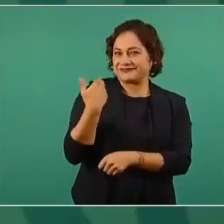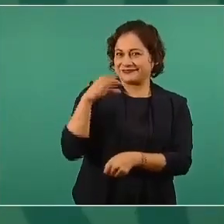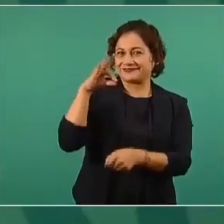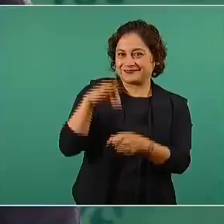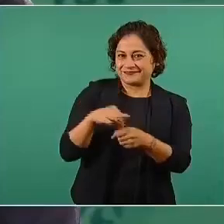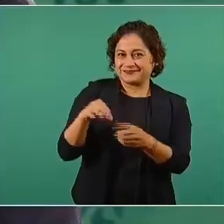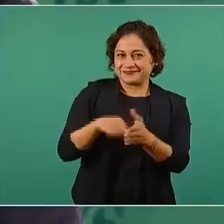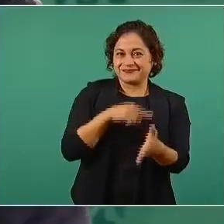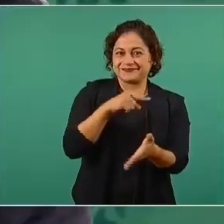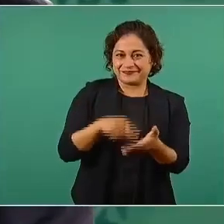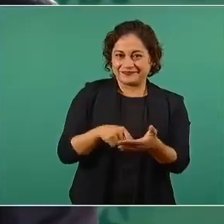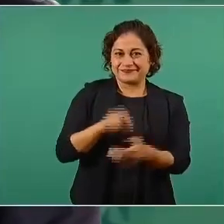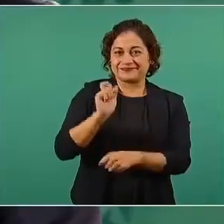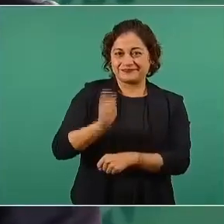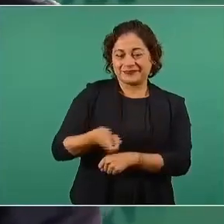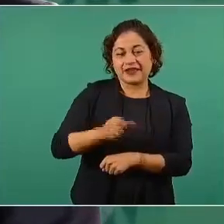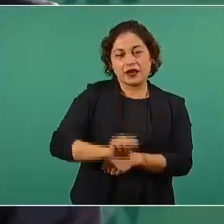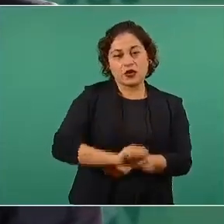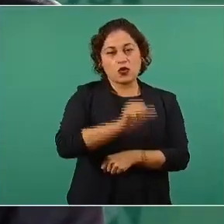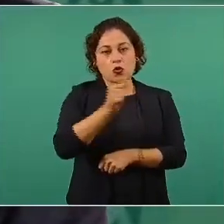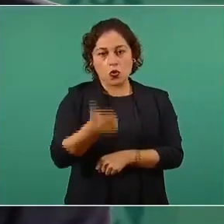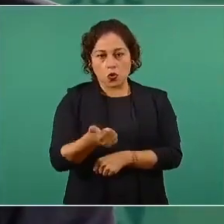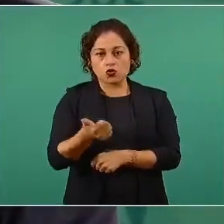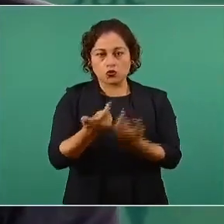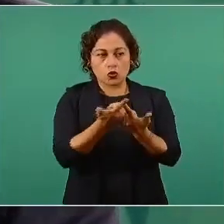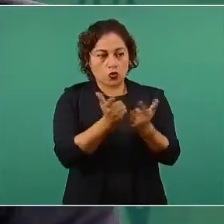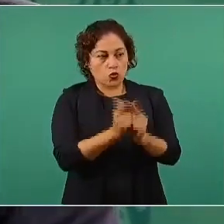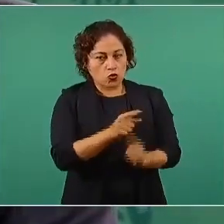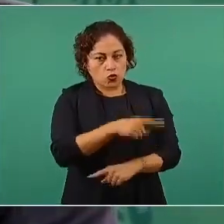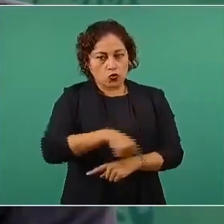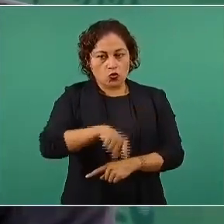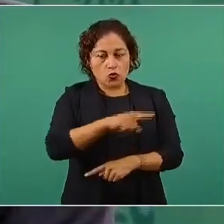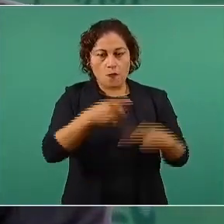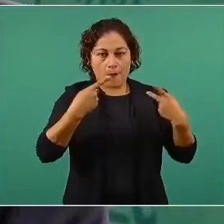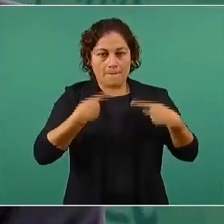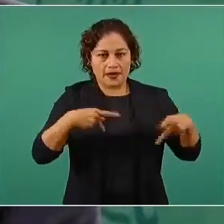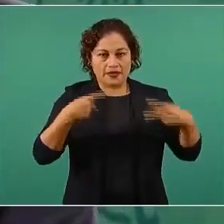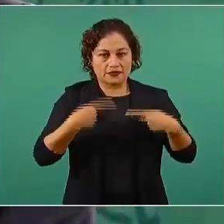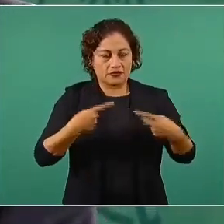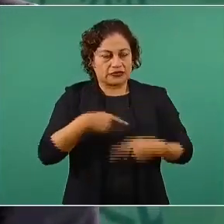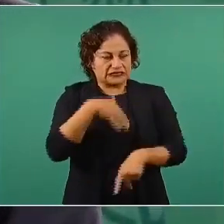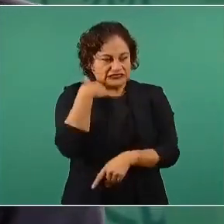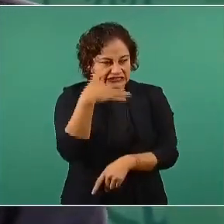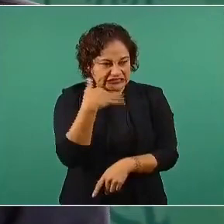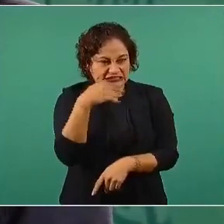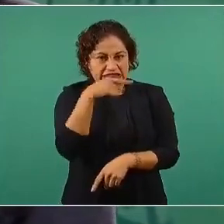nuestros adversarios, los conservadores corruptos del antiguo régimen,